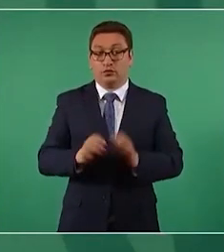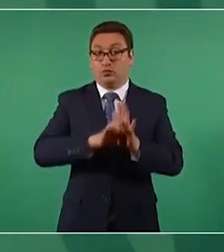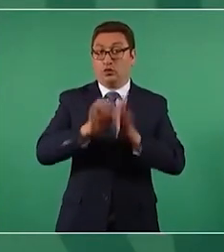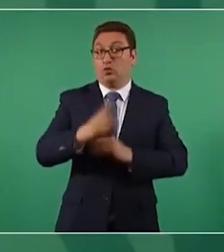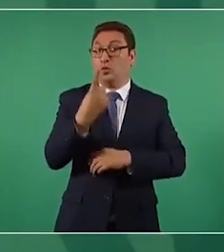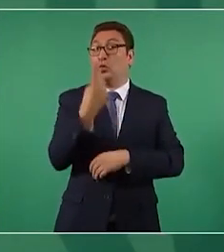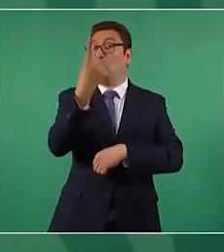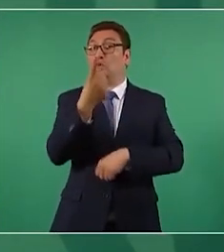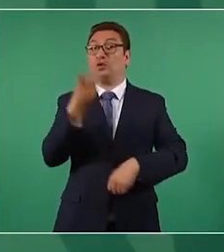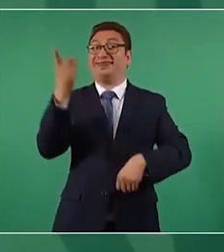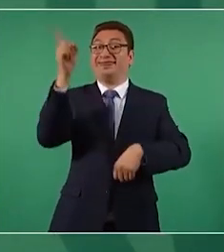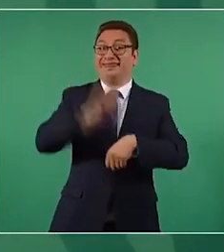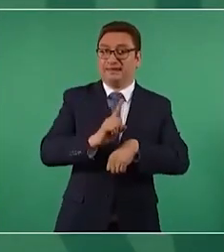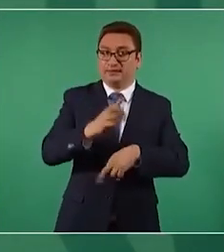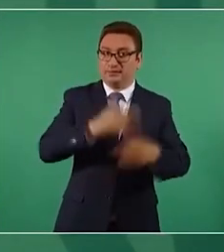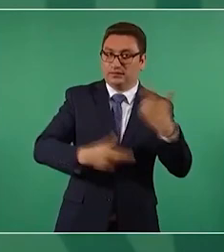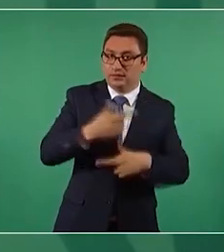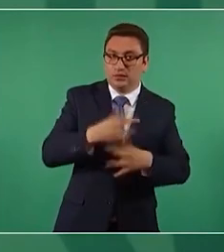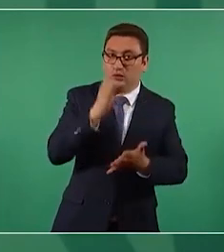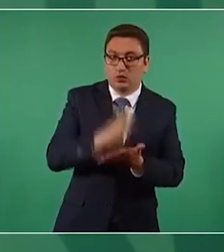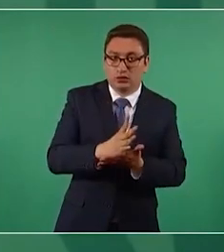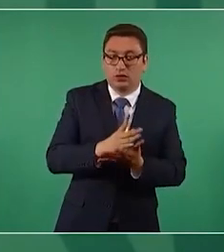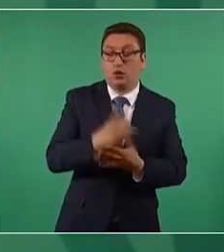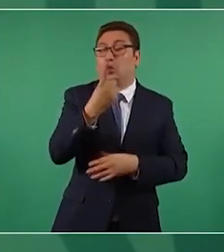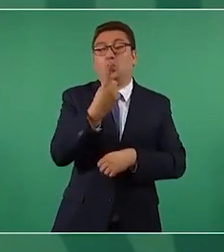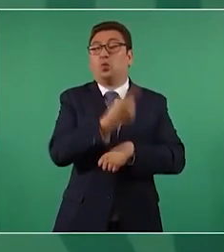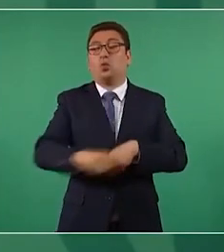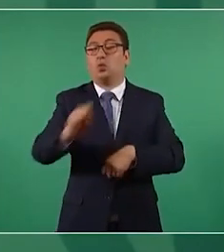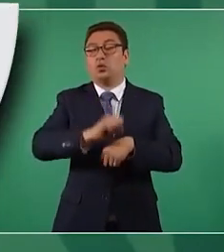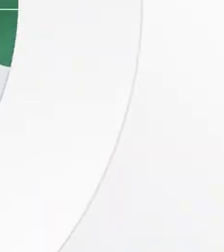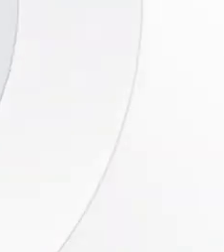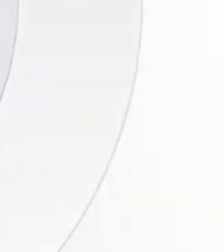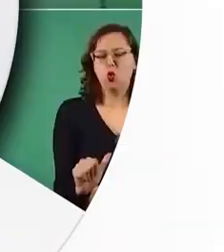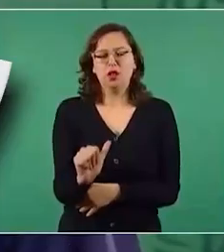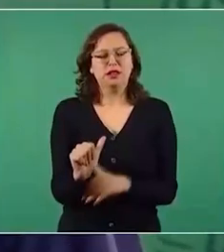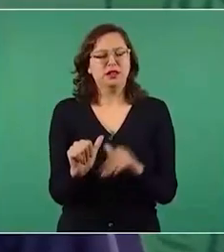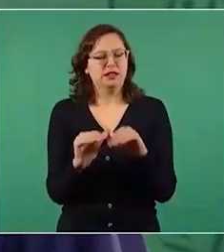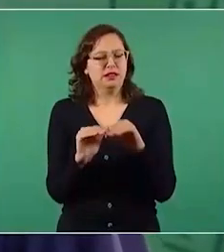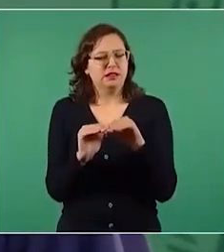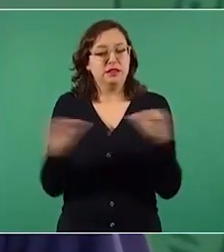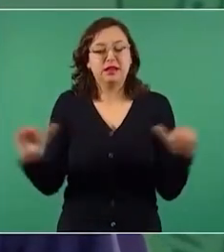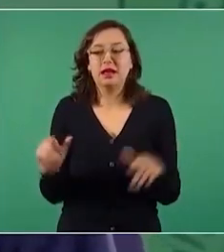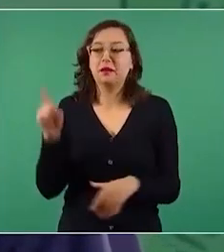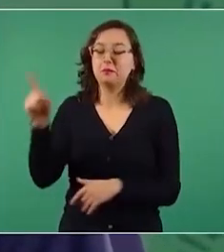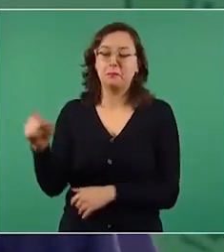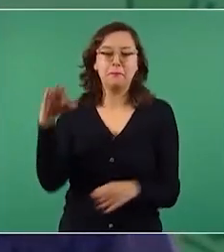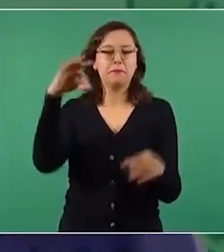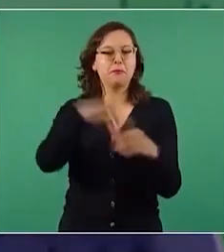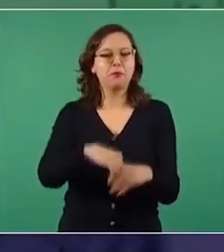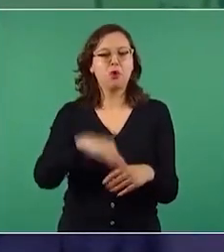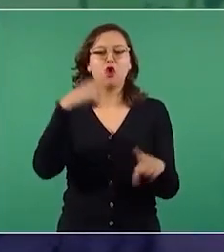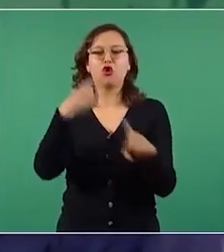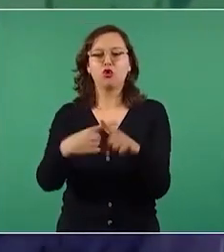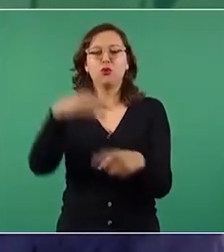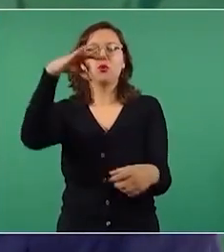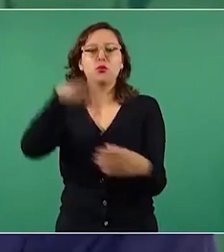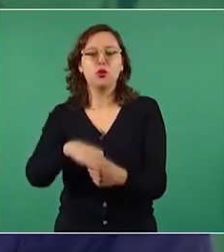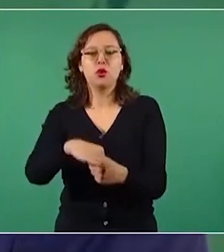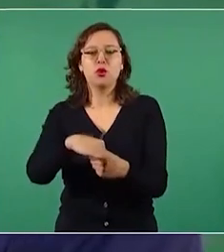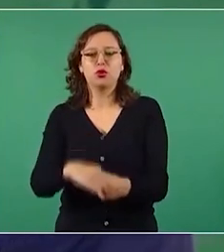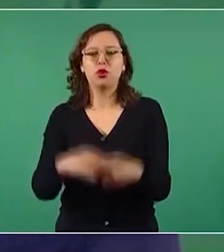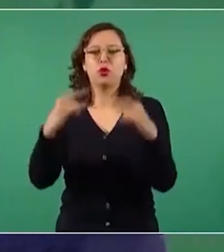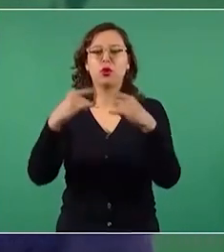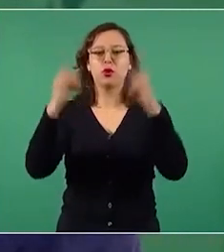regreso a clases ni siquiera se trata de una semana de regreso a clases voto por voto casilla por